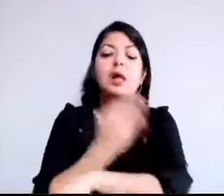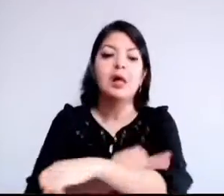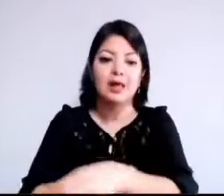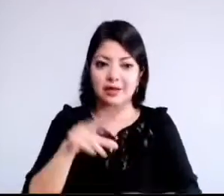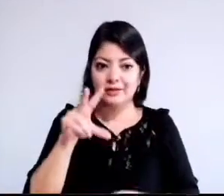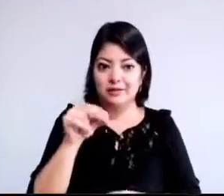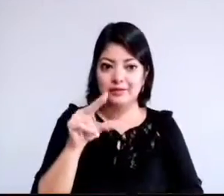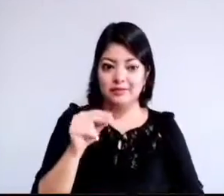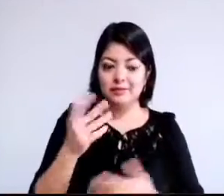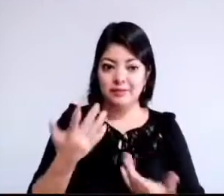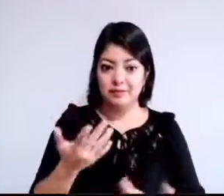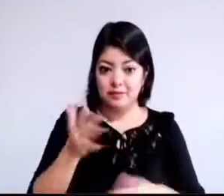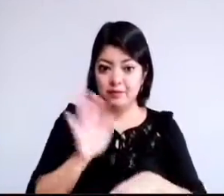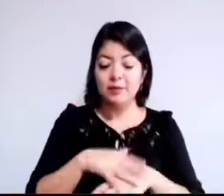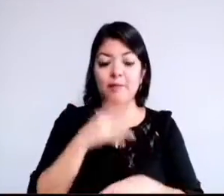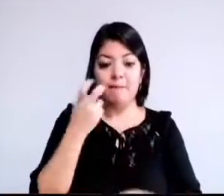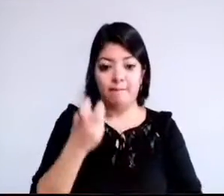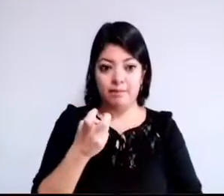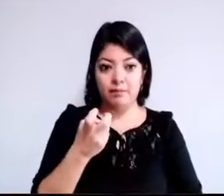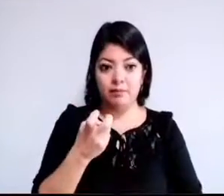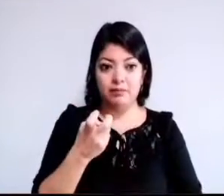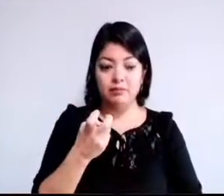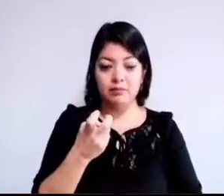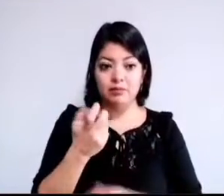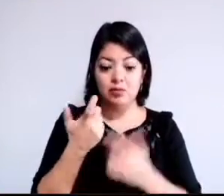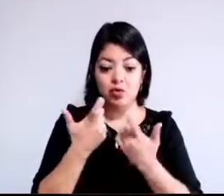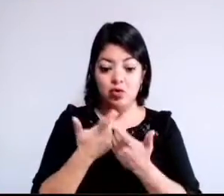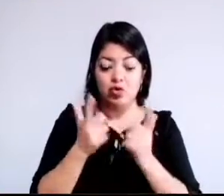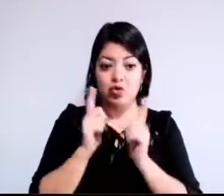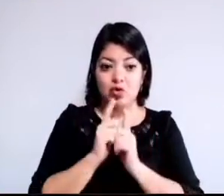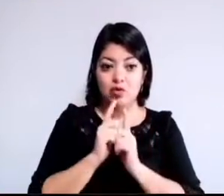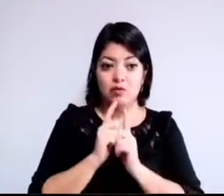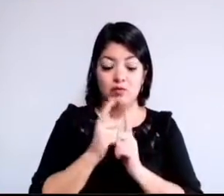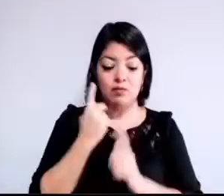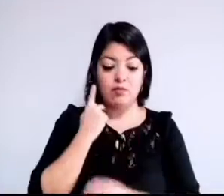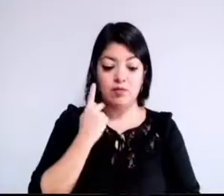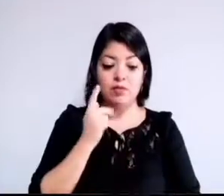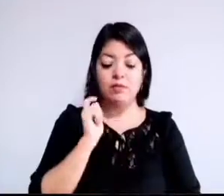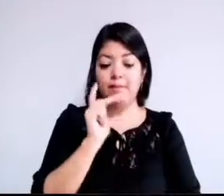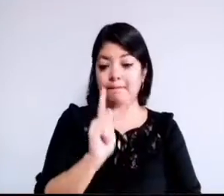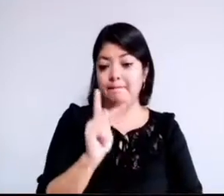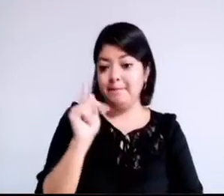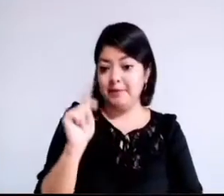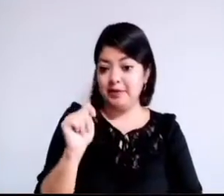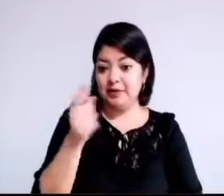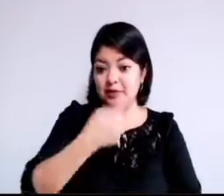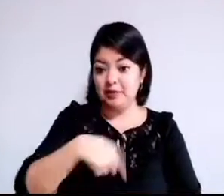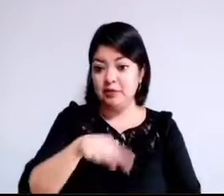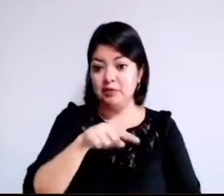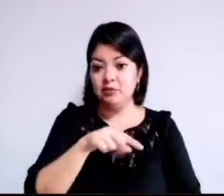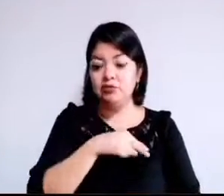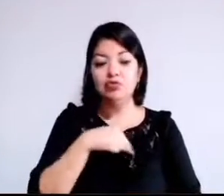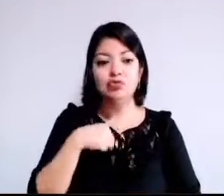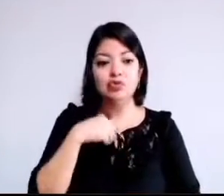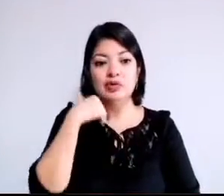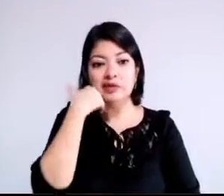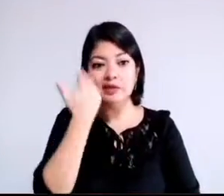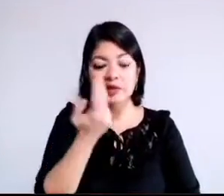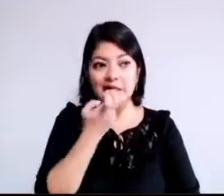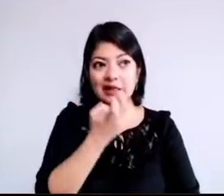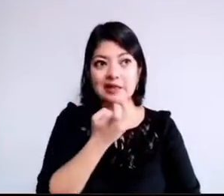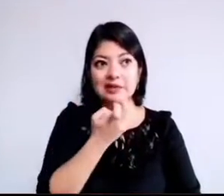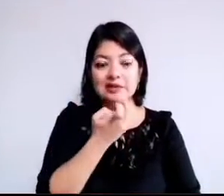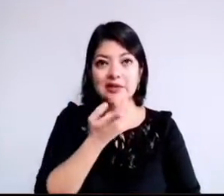Es por eso que en el grupo parlamentario del Partido del Trabajo buscamos con esta iniciativa